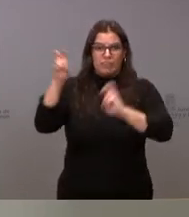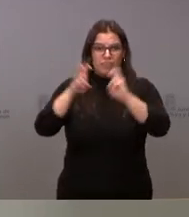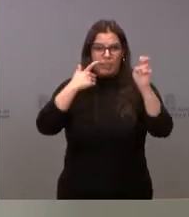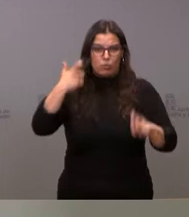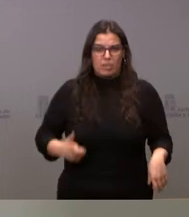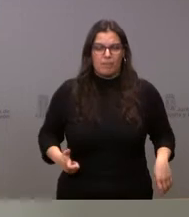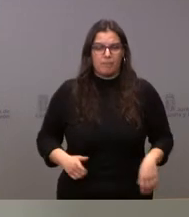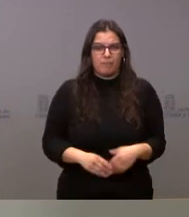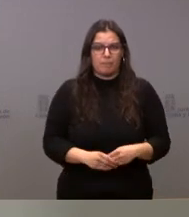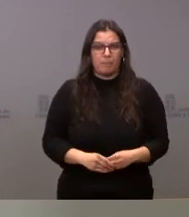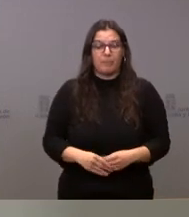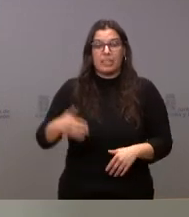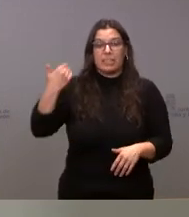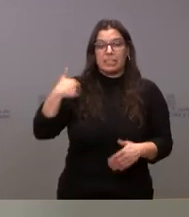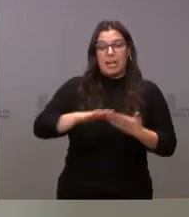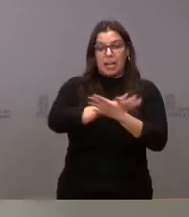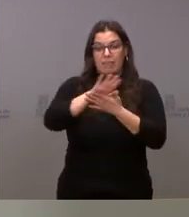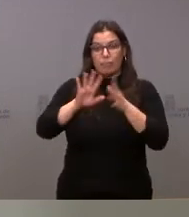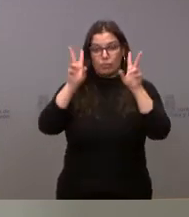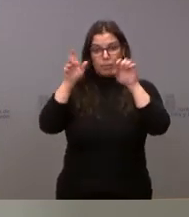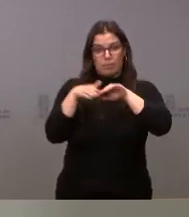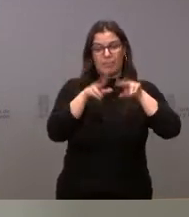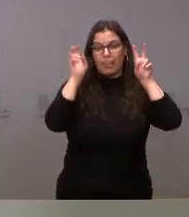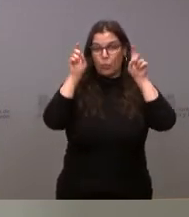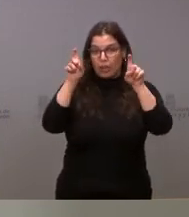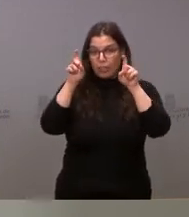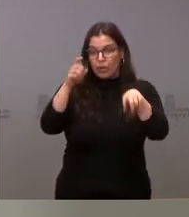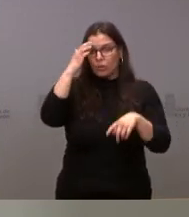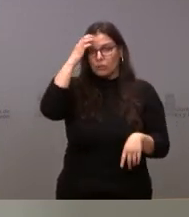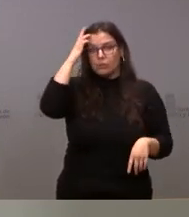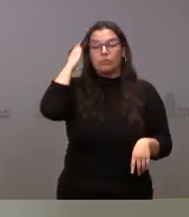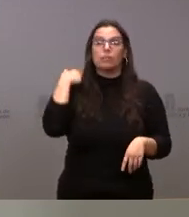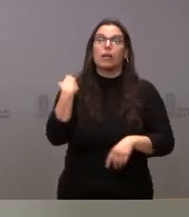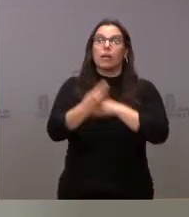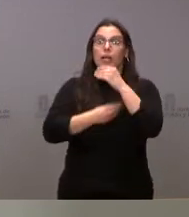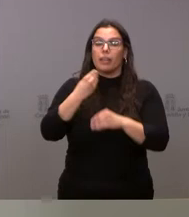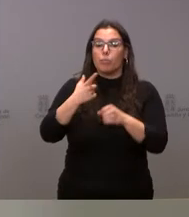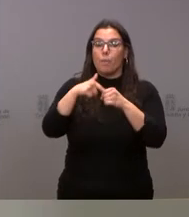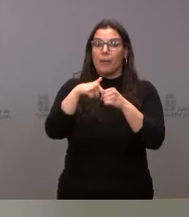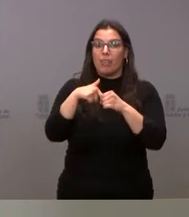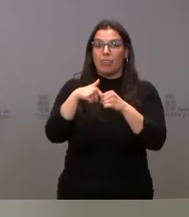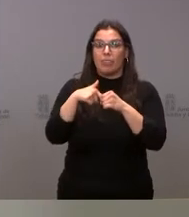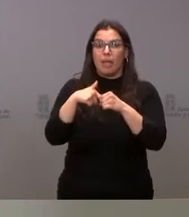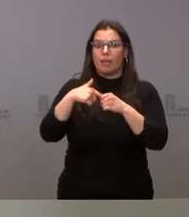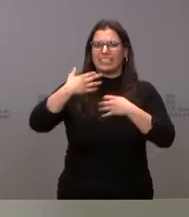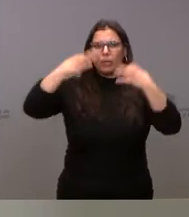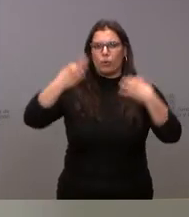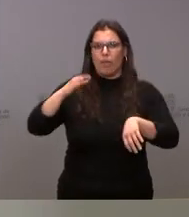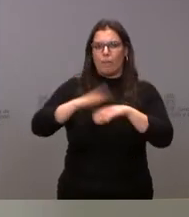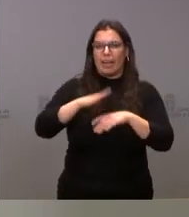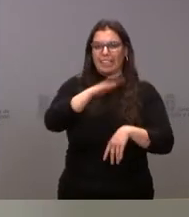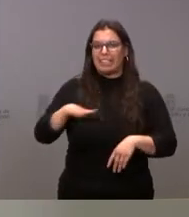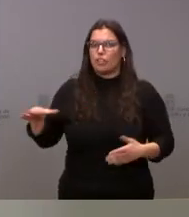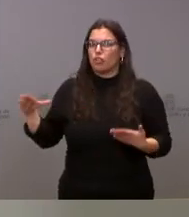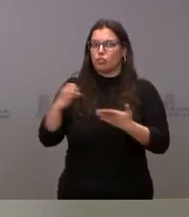Ucrania. Ya hablando de educación, lo que hacemos es garantizar una plaza escolar a todos los niños ucranianos